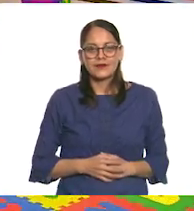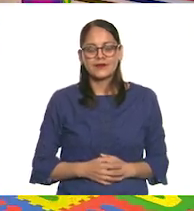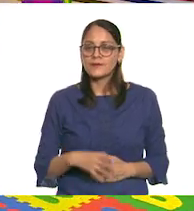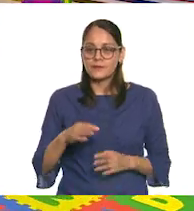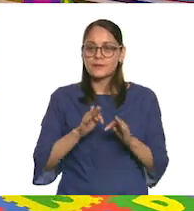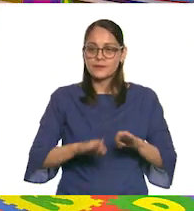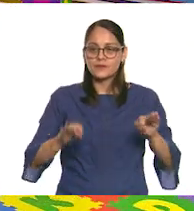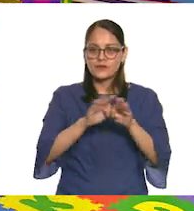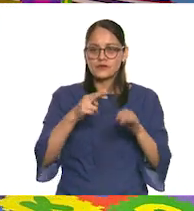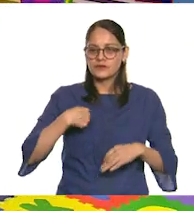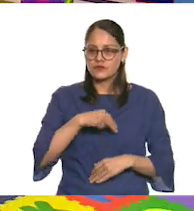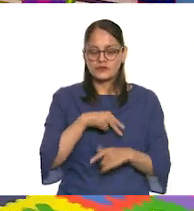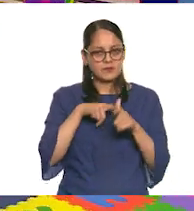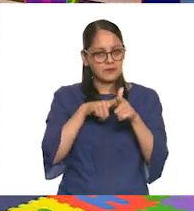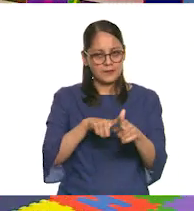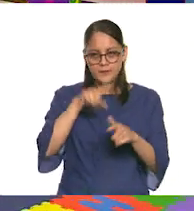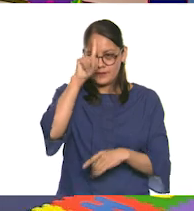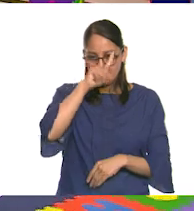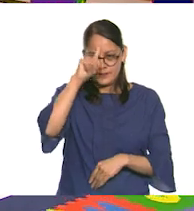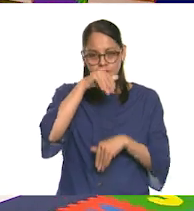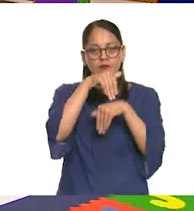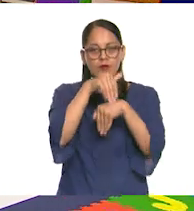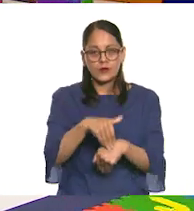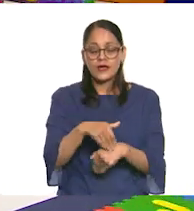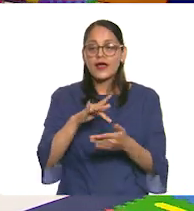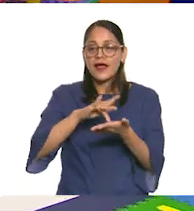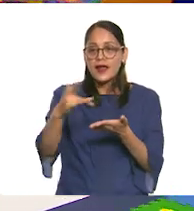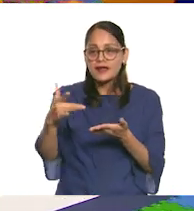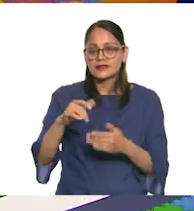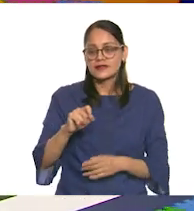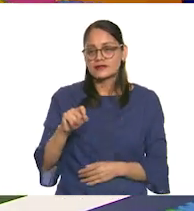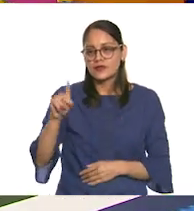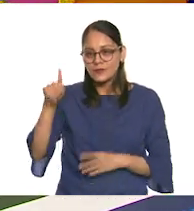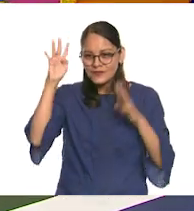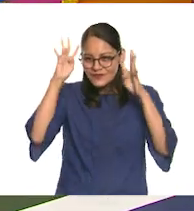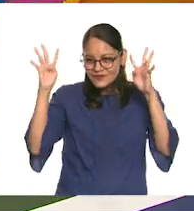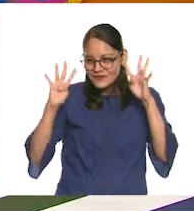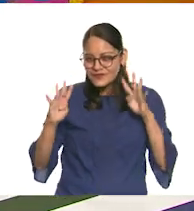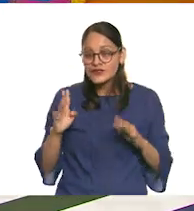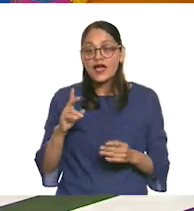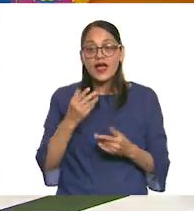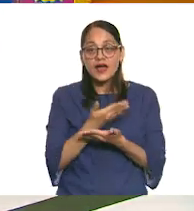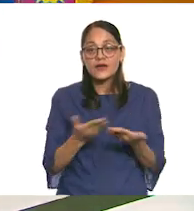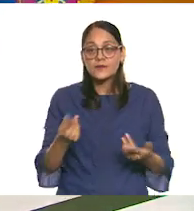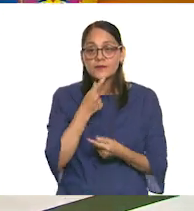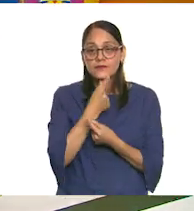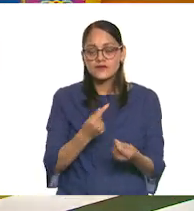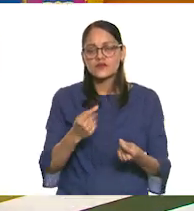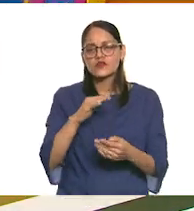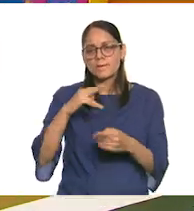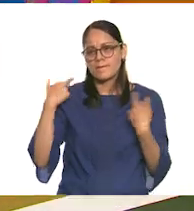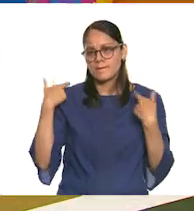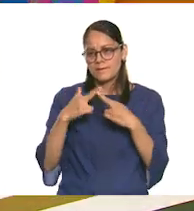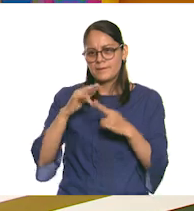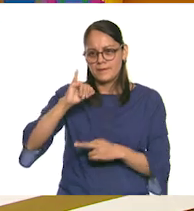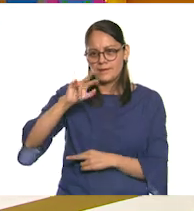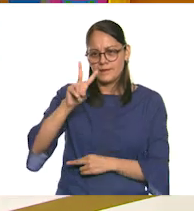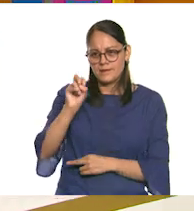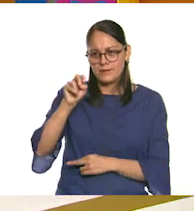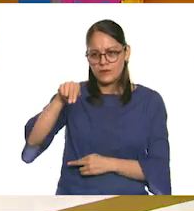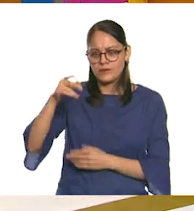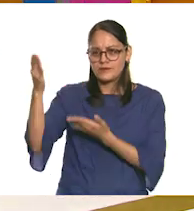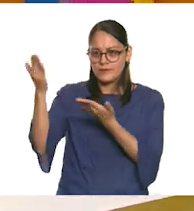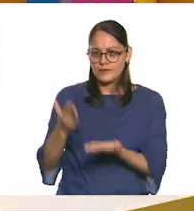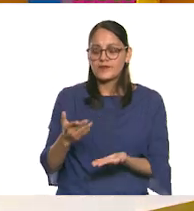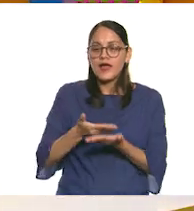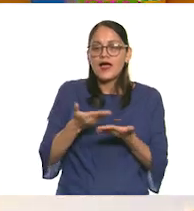¡Muy importante seguir estas medidas! ¡Muchísimas gracias a Jolisto! Ahora sí, niñas y niños, vamos a pedirle a la maestra Ivonne para que nos explique